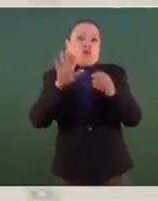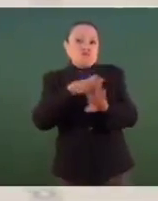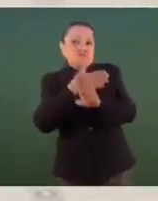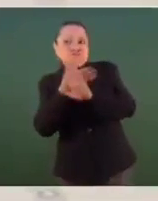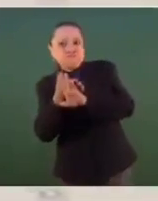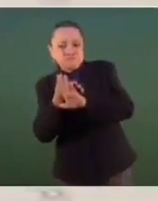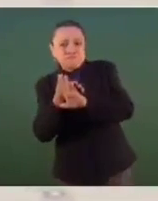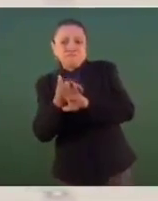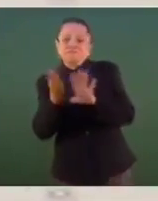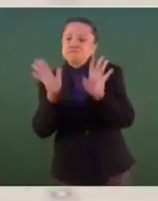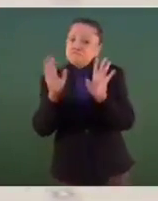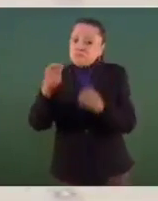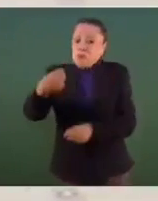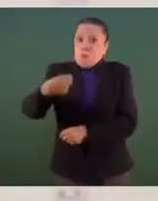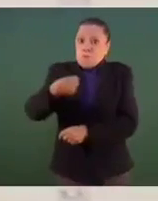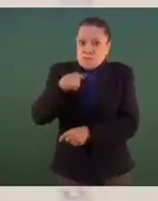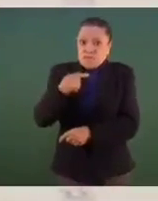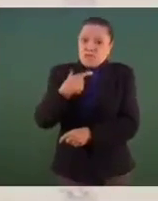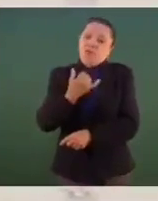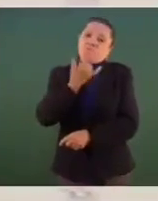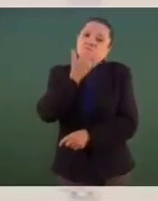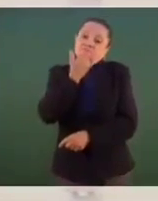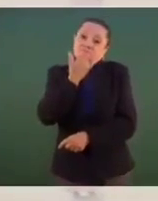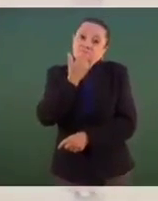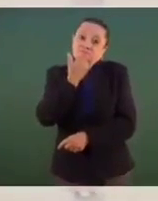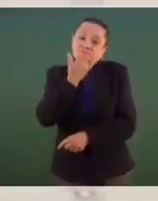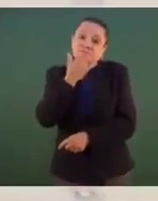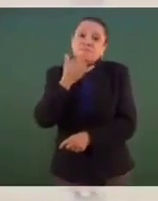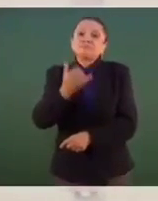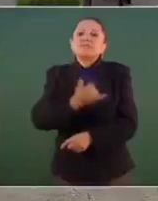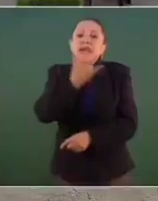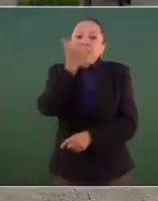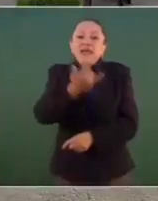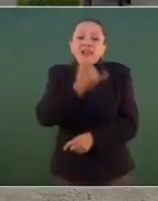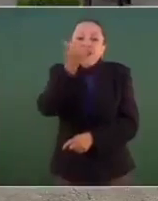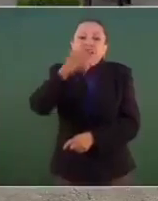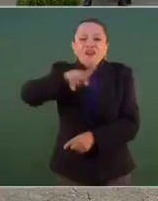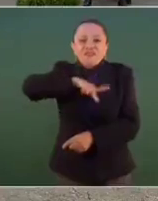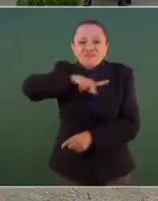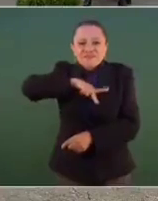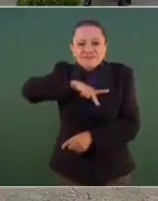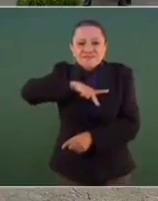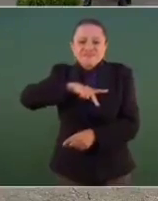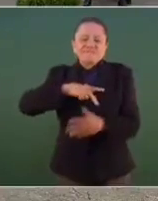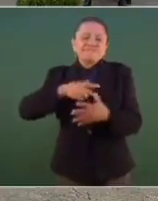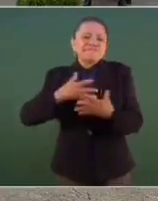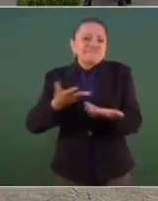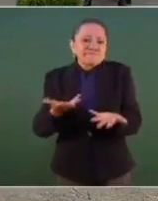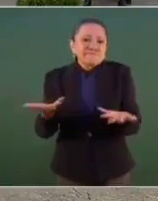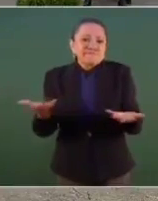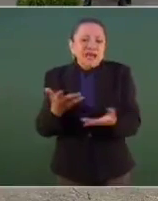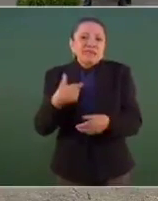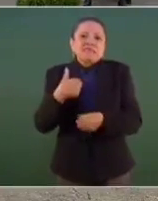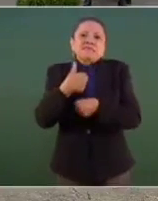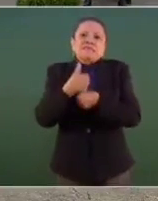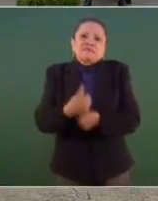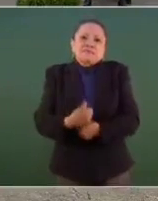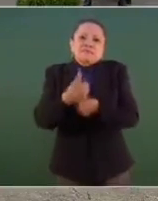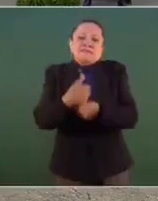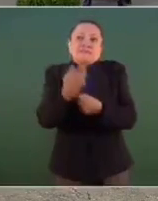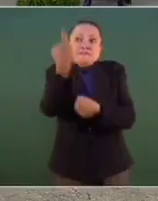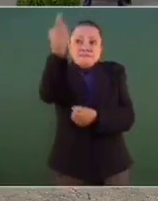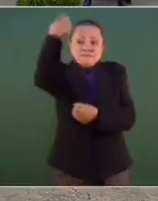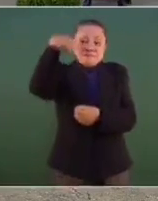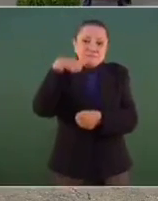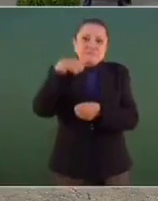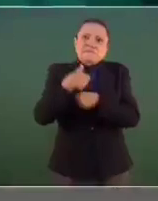Perdónate a ti mismo, los errores propios suelen conducir a un padecimiento interior